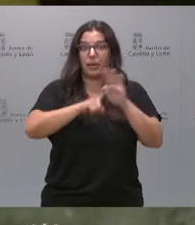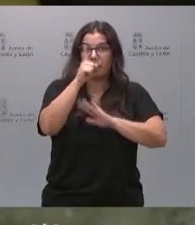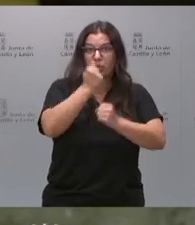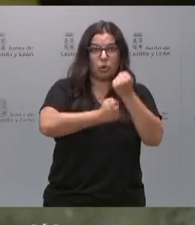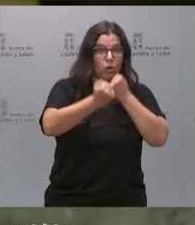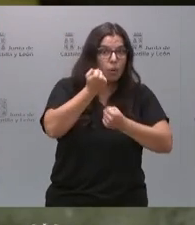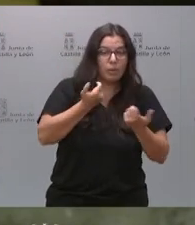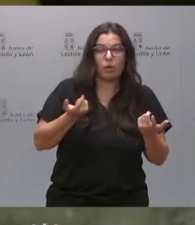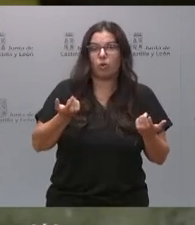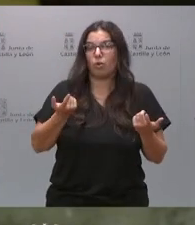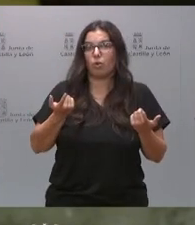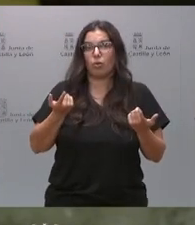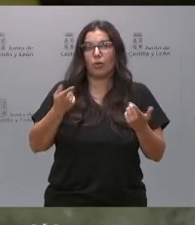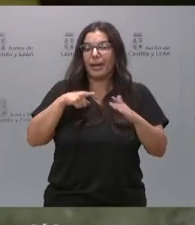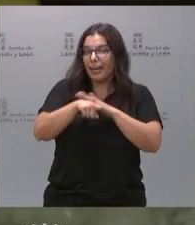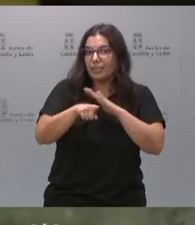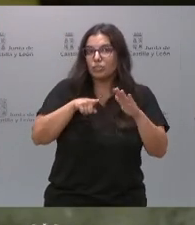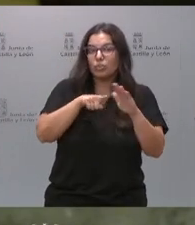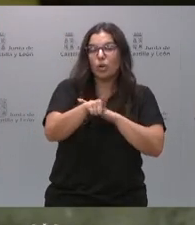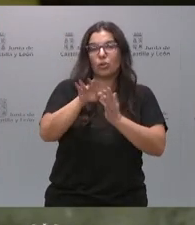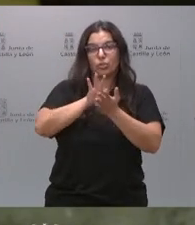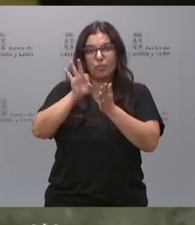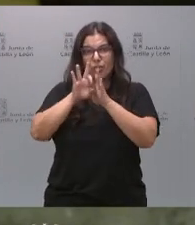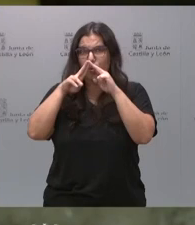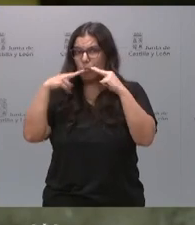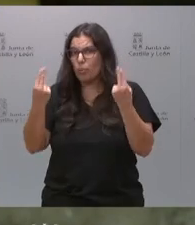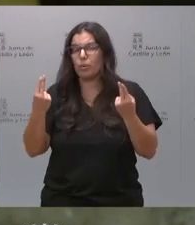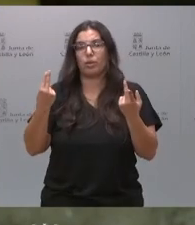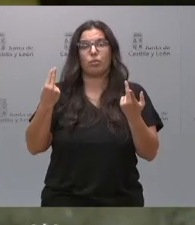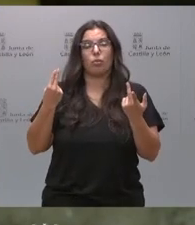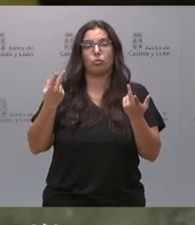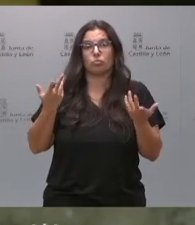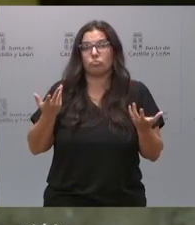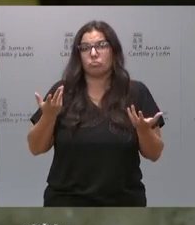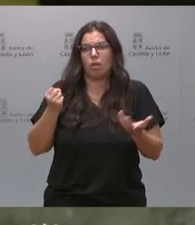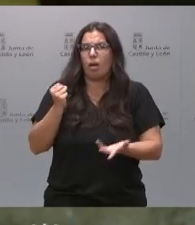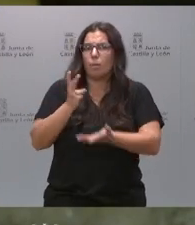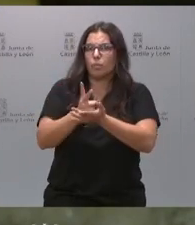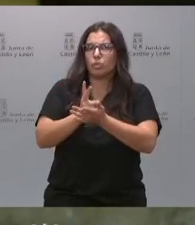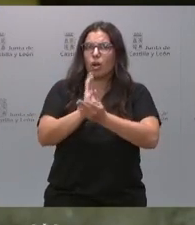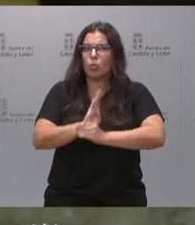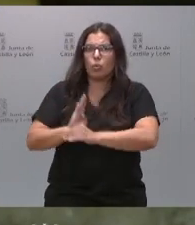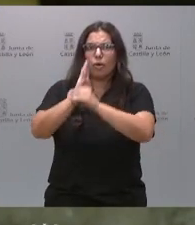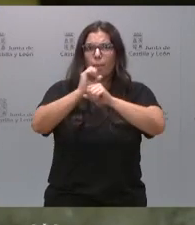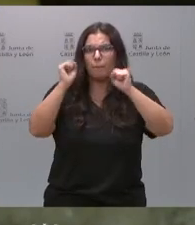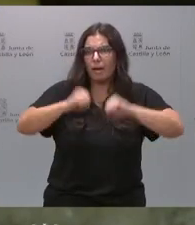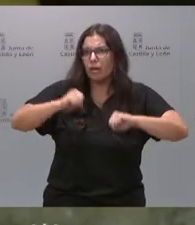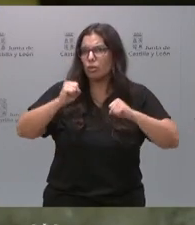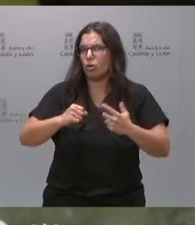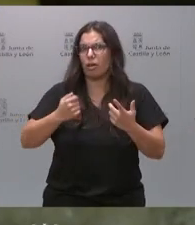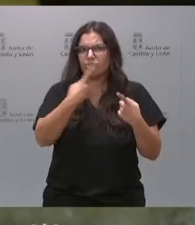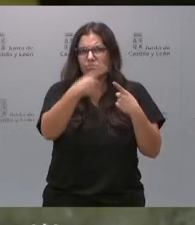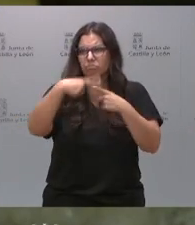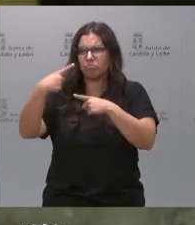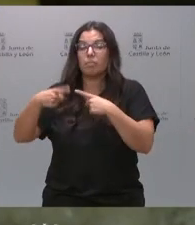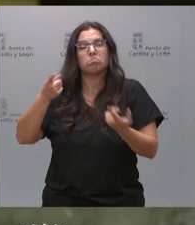económico la gestión de los servicios públicos la apuesta por el cuidado de nuestros mayores y